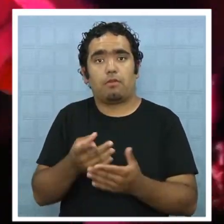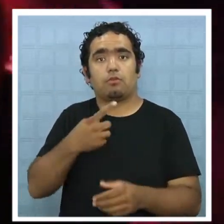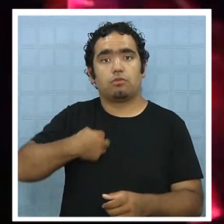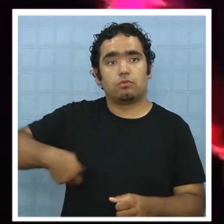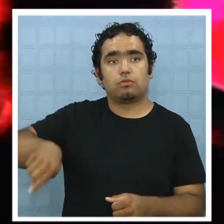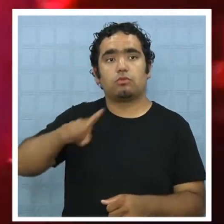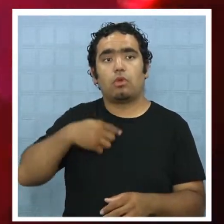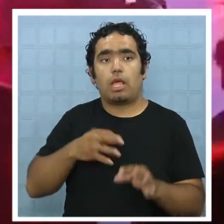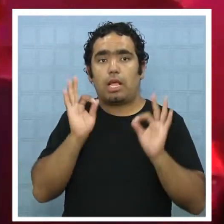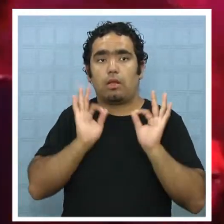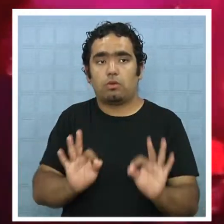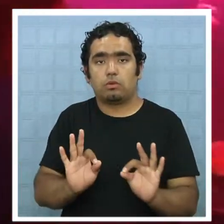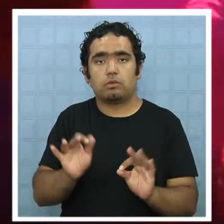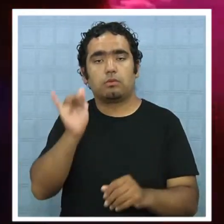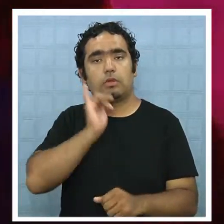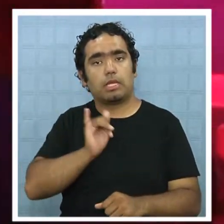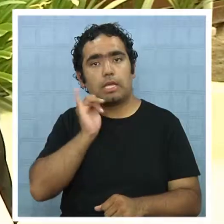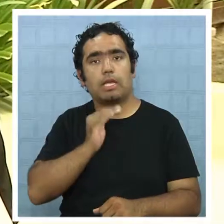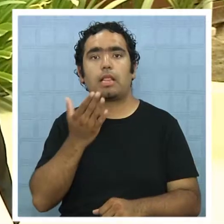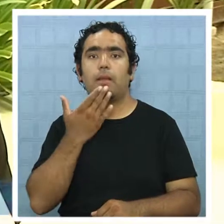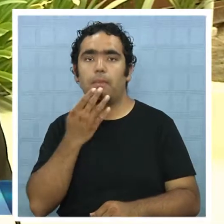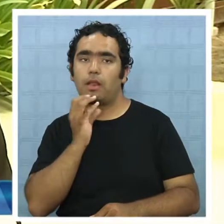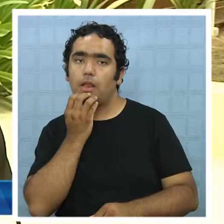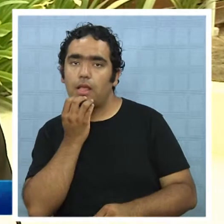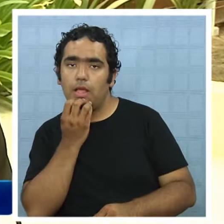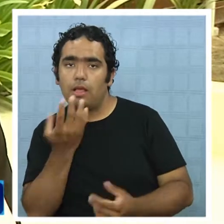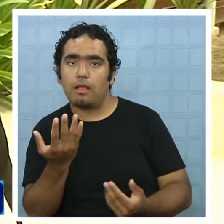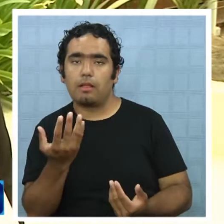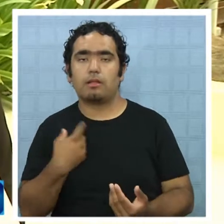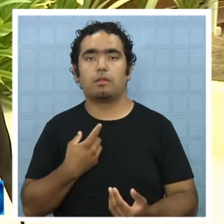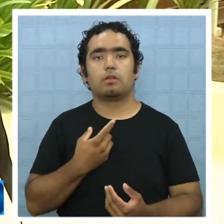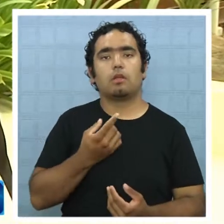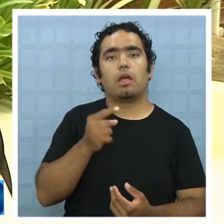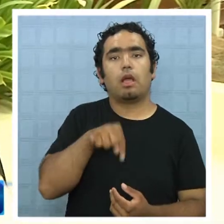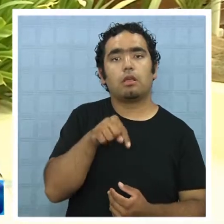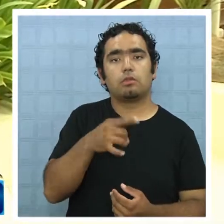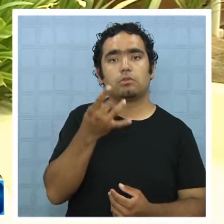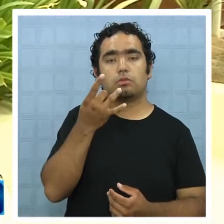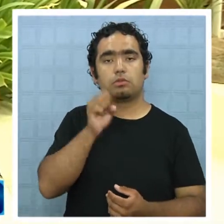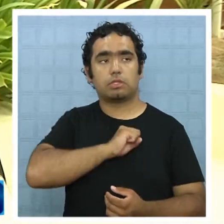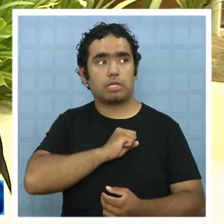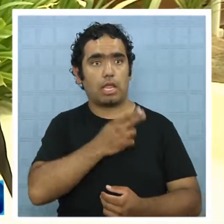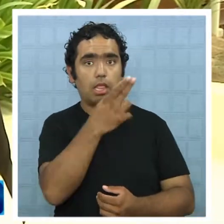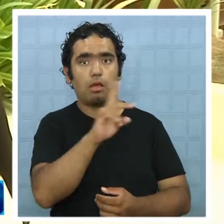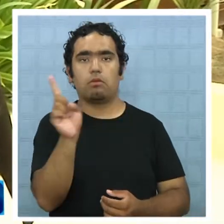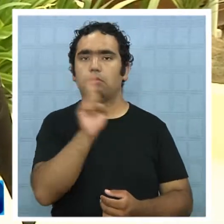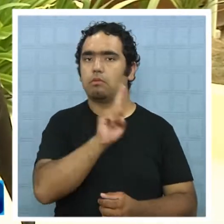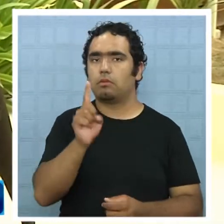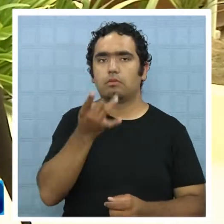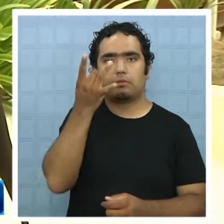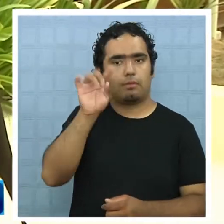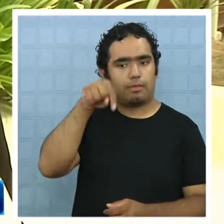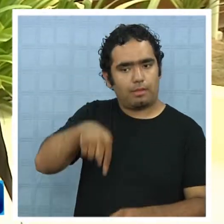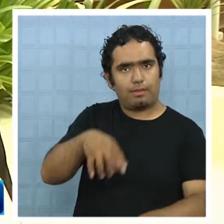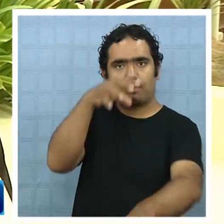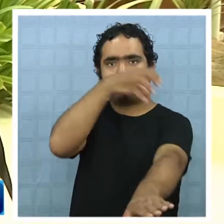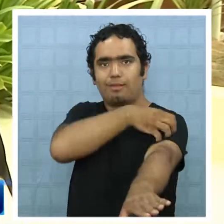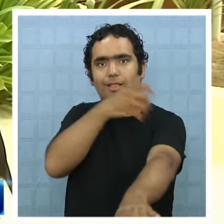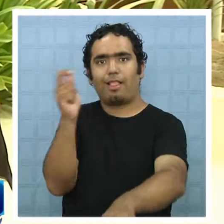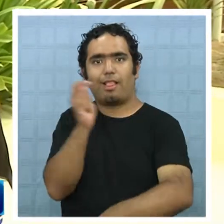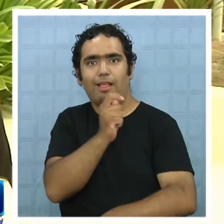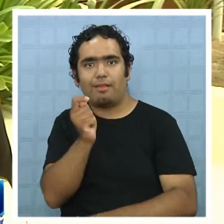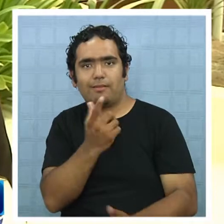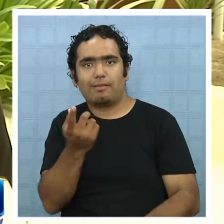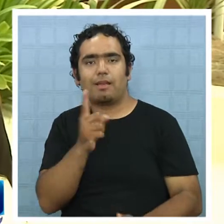vamos a hacer algo que es exclusivo en Iquique y Antofagasta. La Charcha Teatro no se va a presentar en Santiago, solamente viene a esta